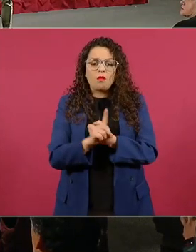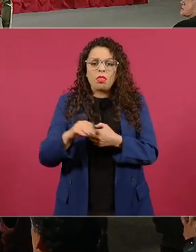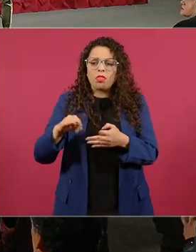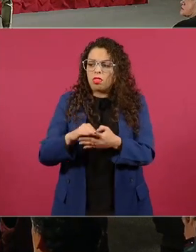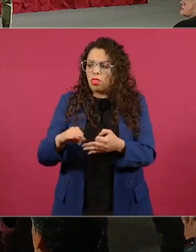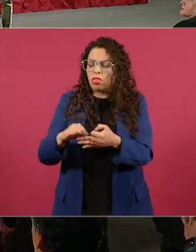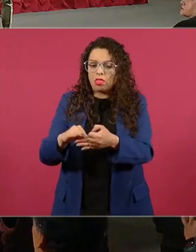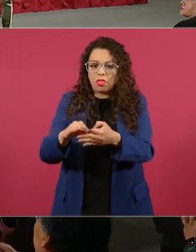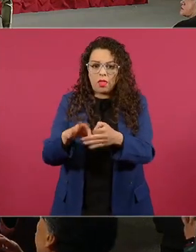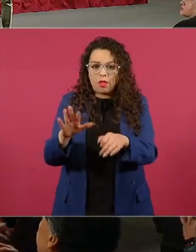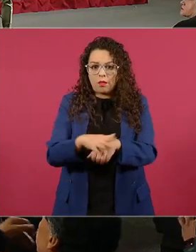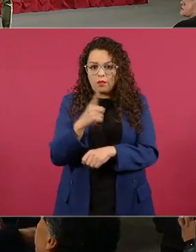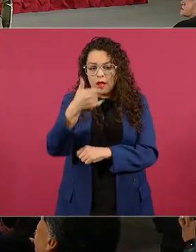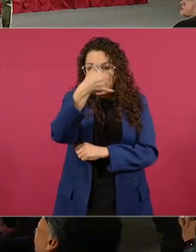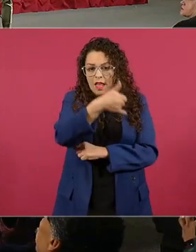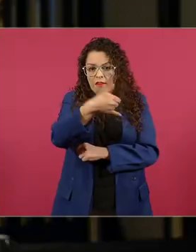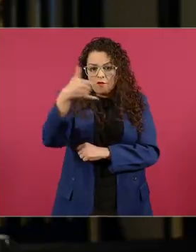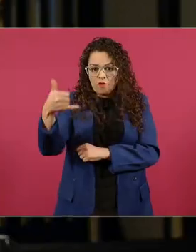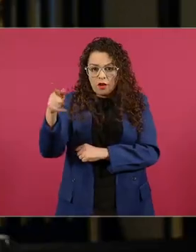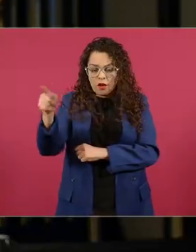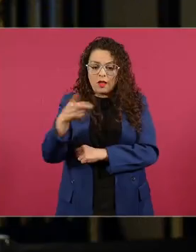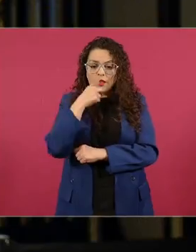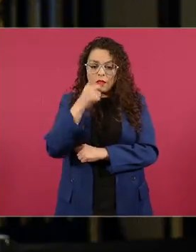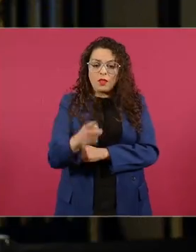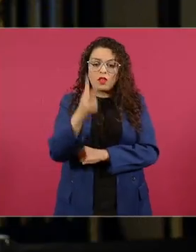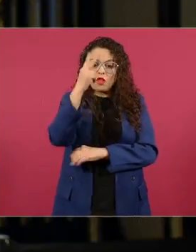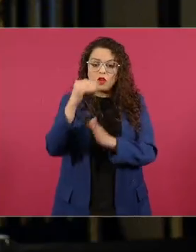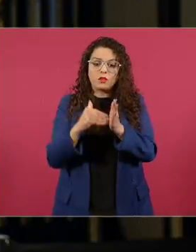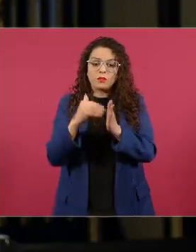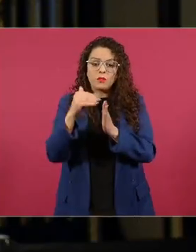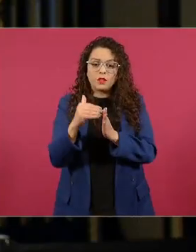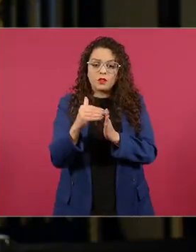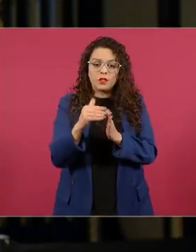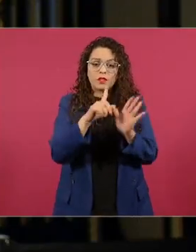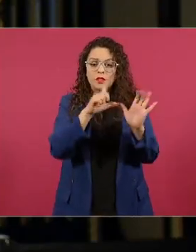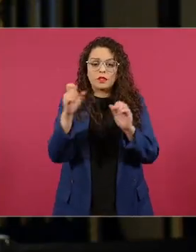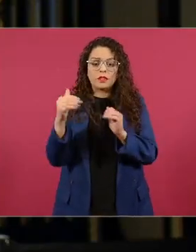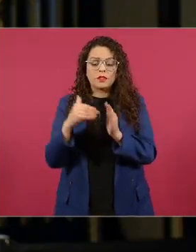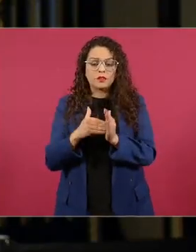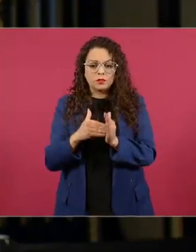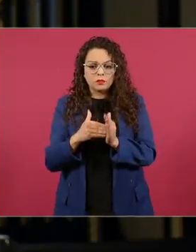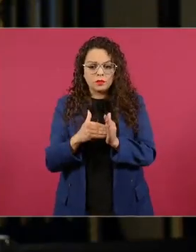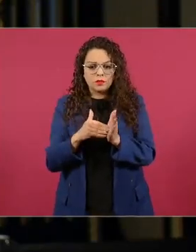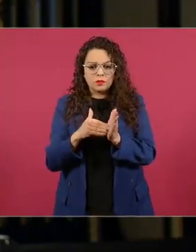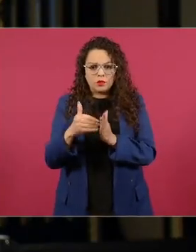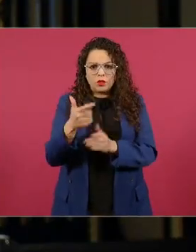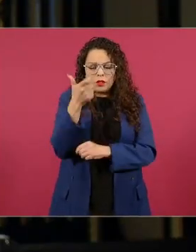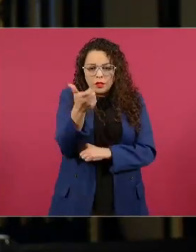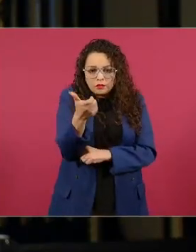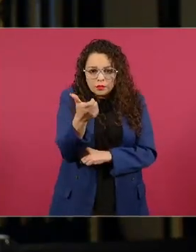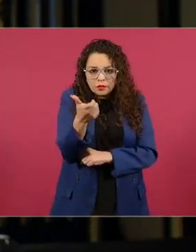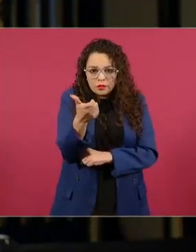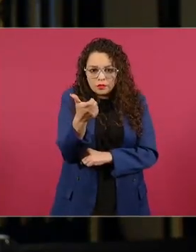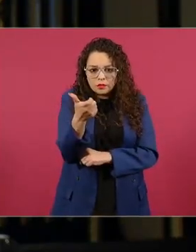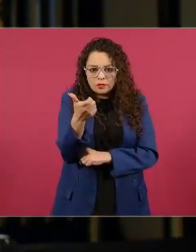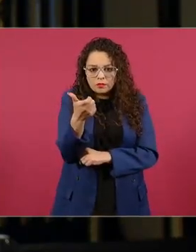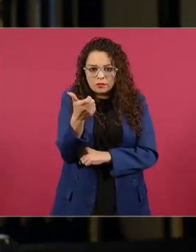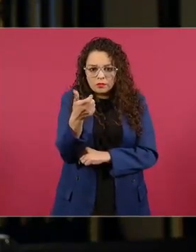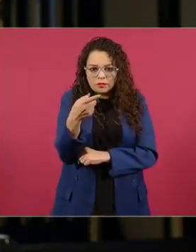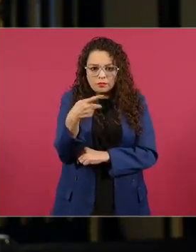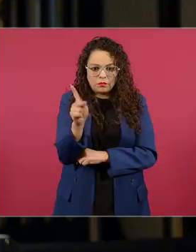Infonavit asciende a 2 billones 700 mil millones de pesos sin embargo los trabajadores no pueden acceder al